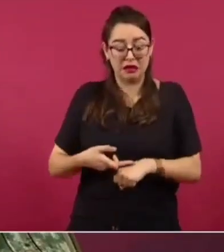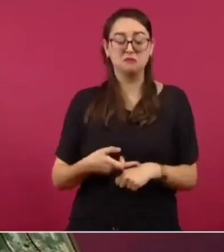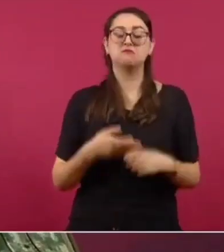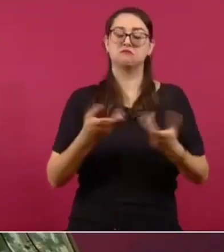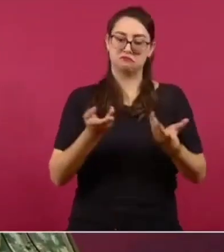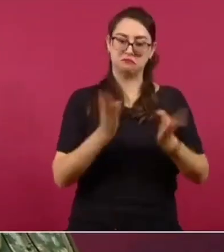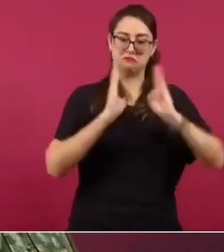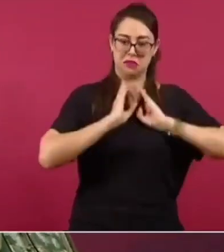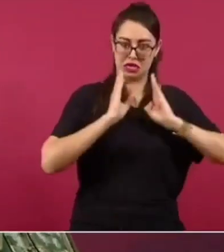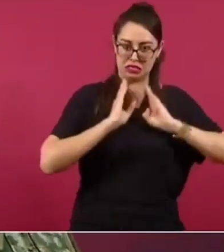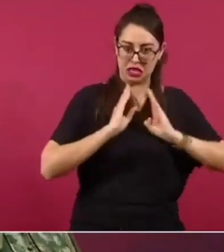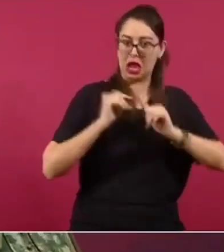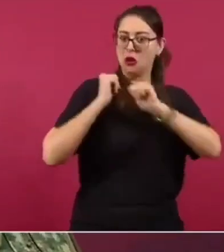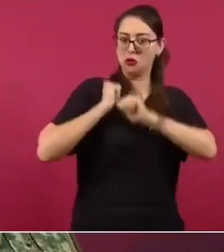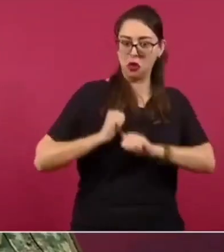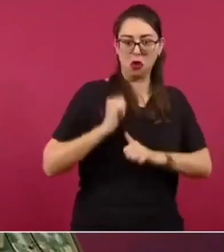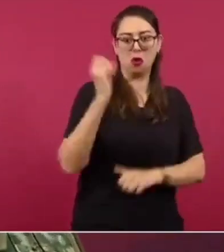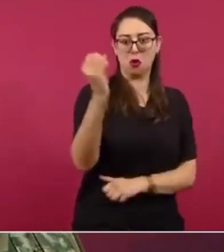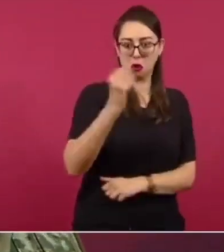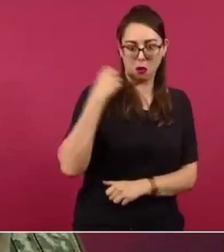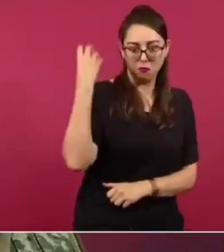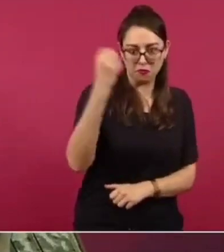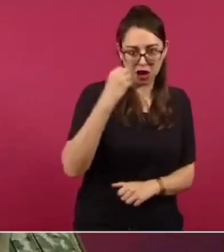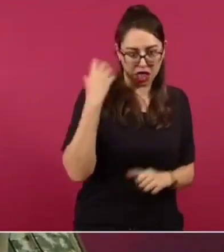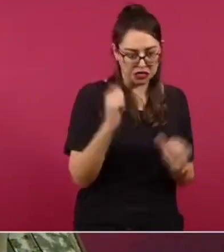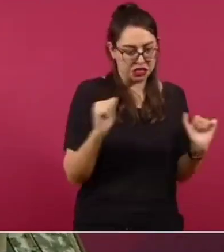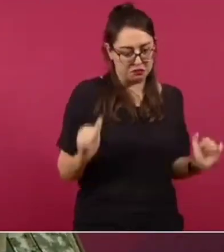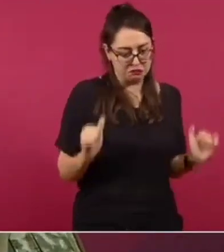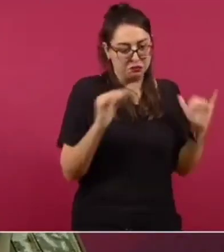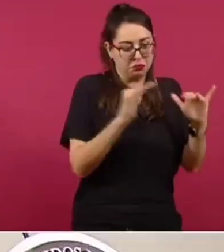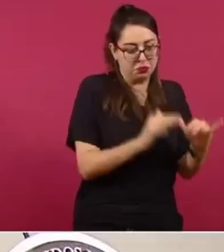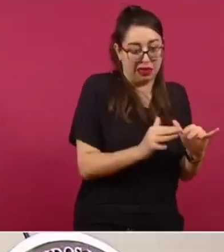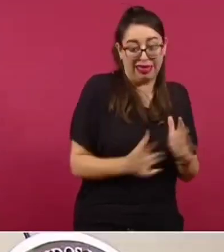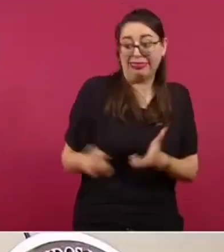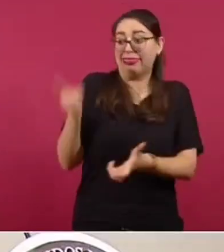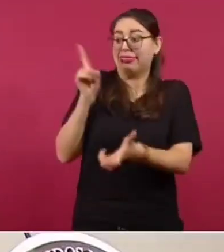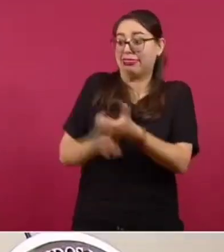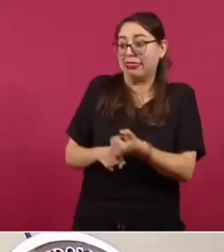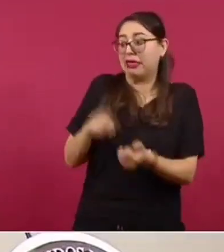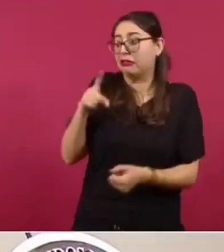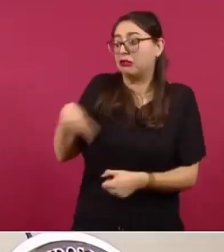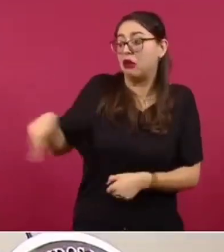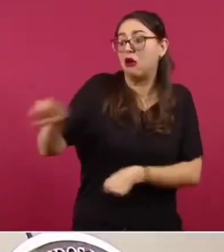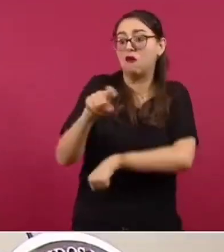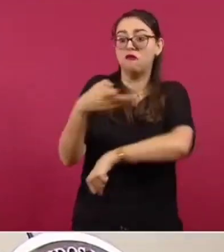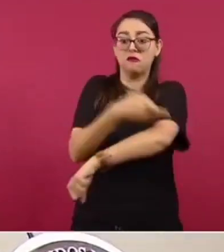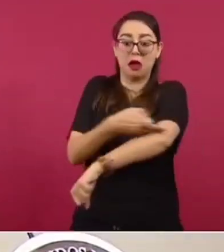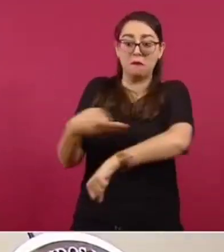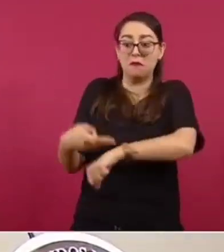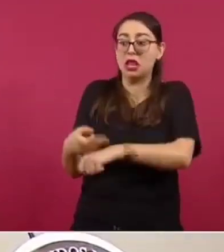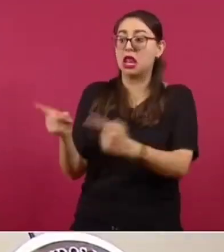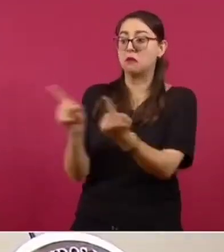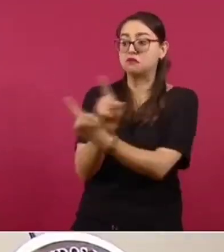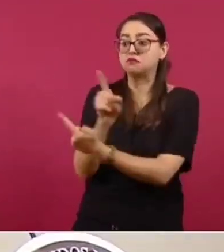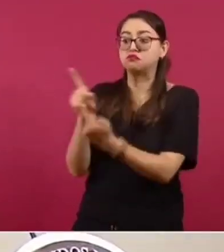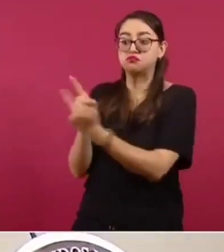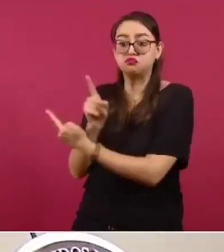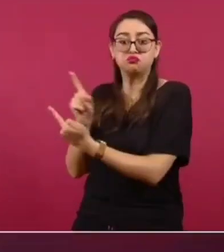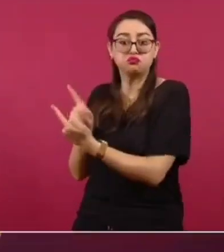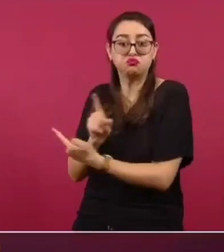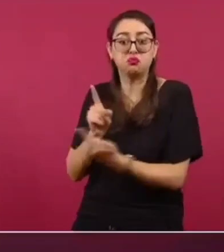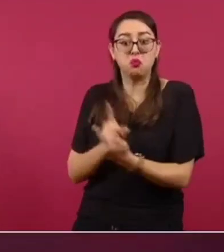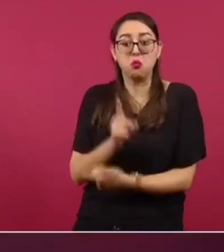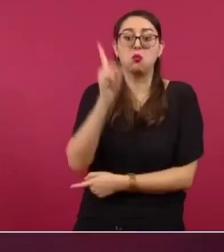para los funcionarios que van, secretarios o ministros de defensa, y para las señoras por